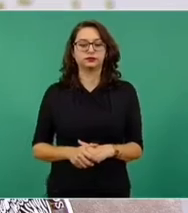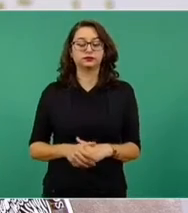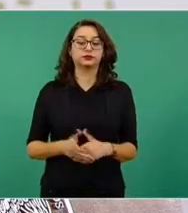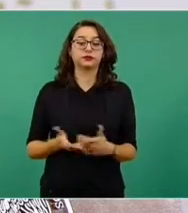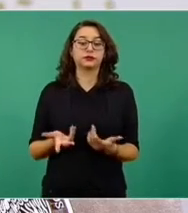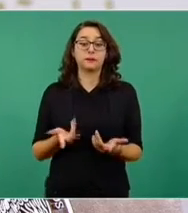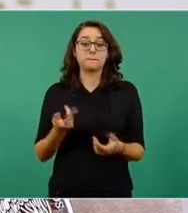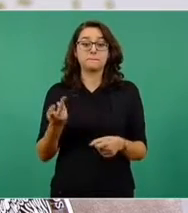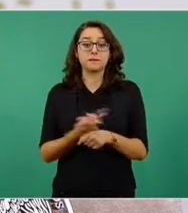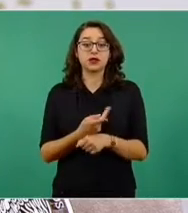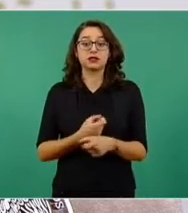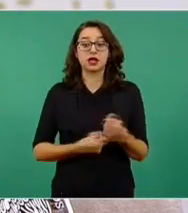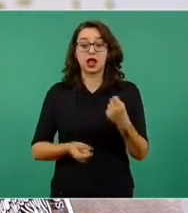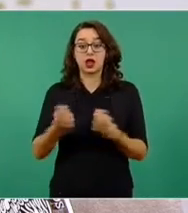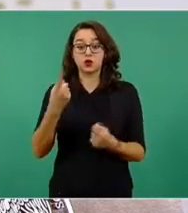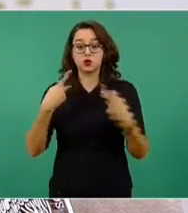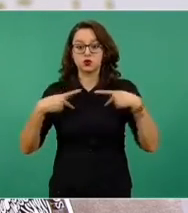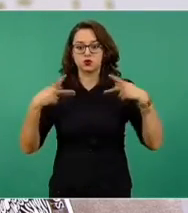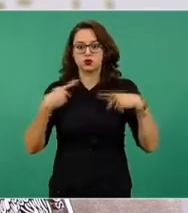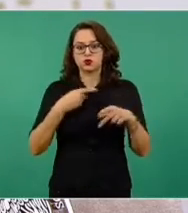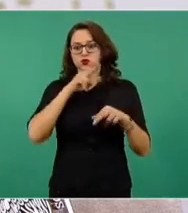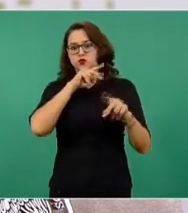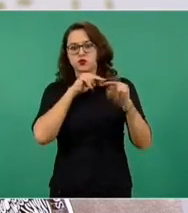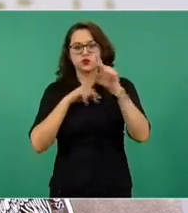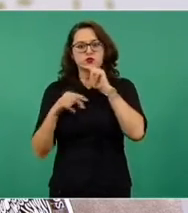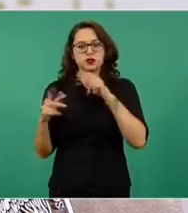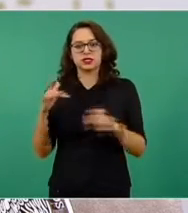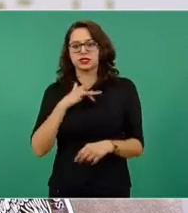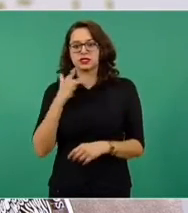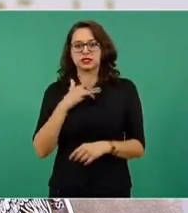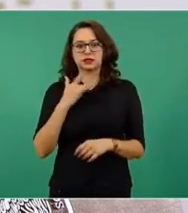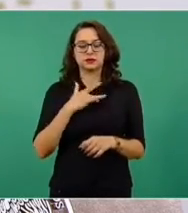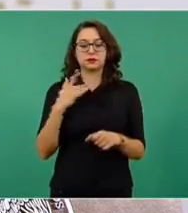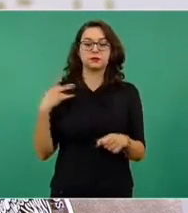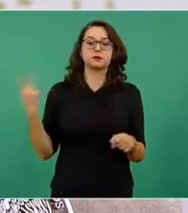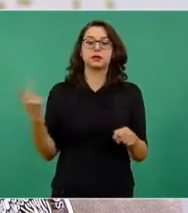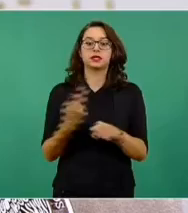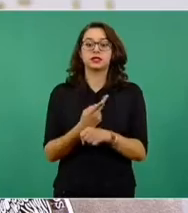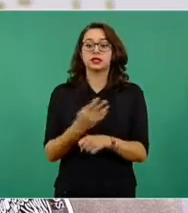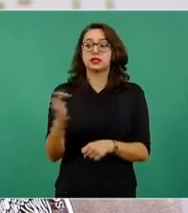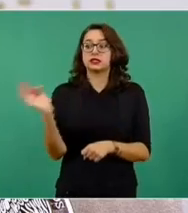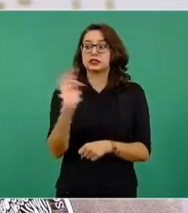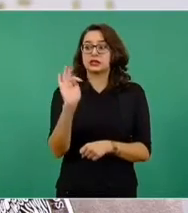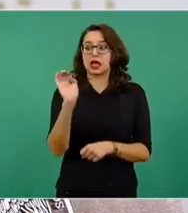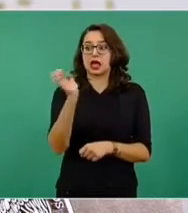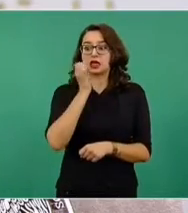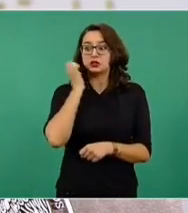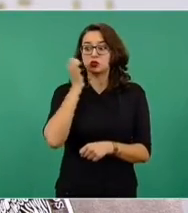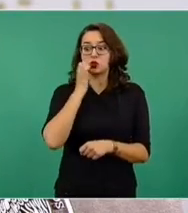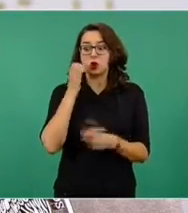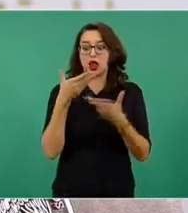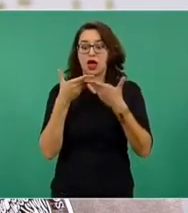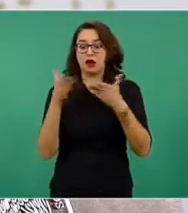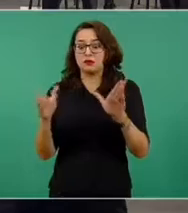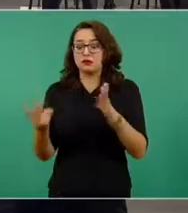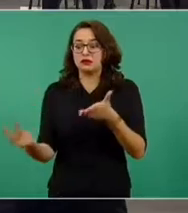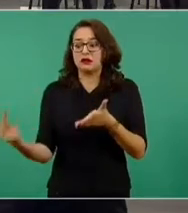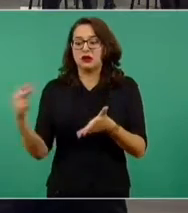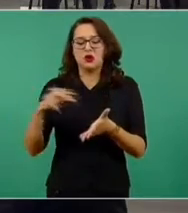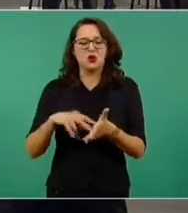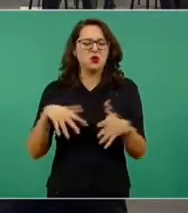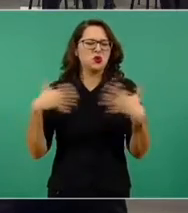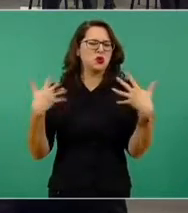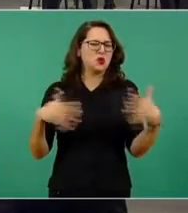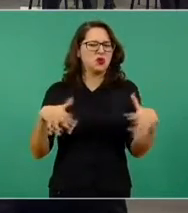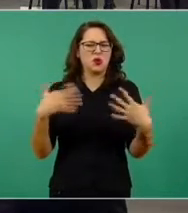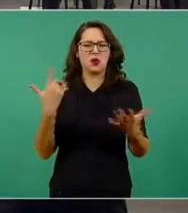Algunos segmentos de la sociedad habían expresado es que si abríamos las escuelas para las clases presenciales tendríamos un